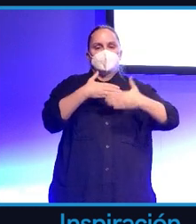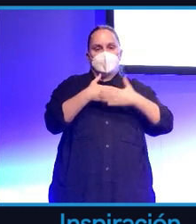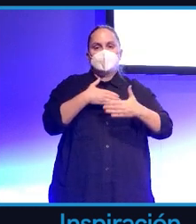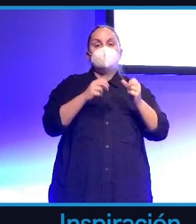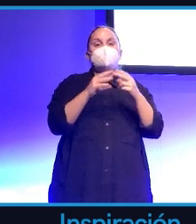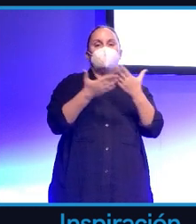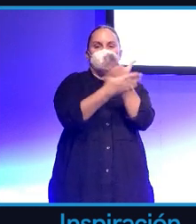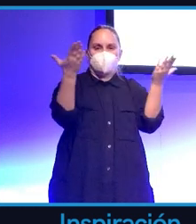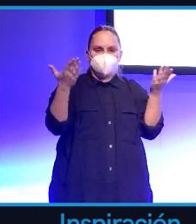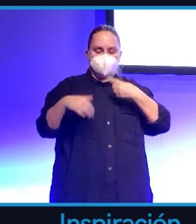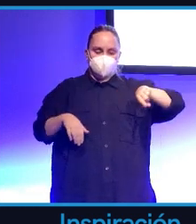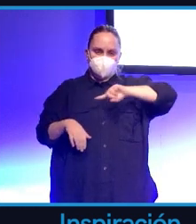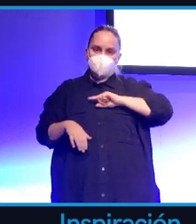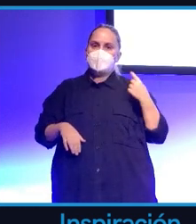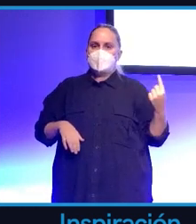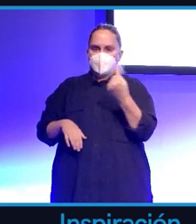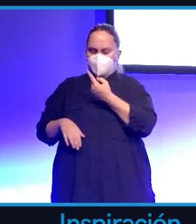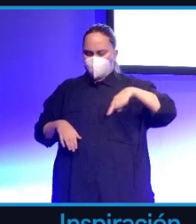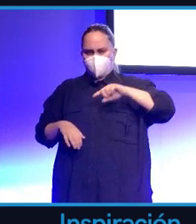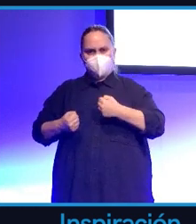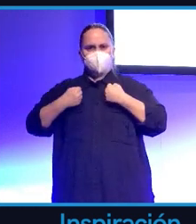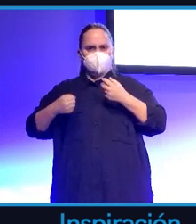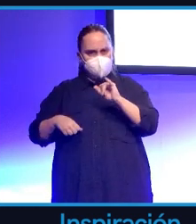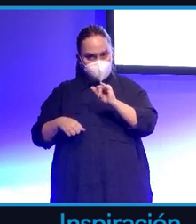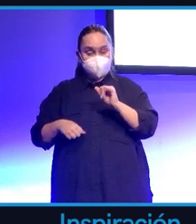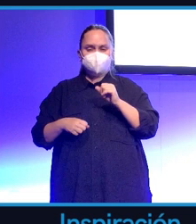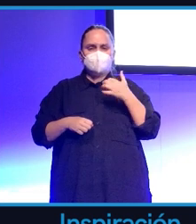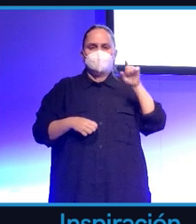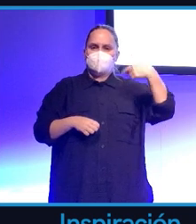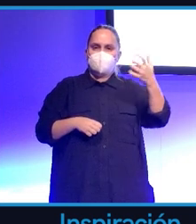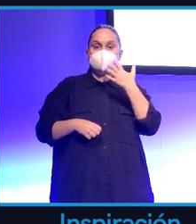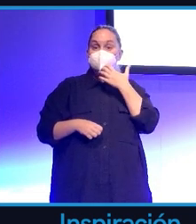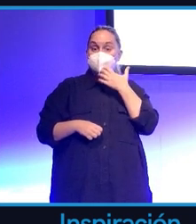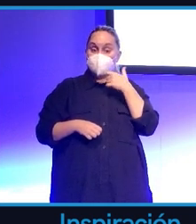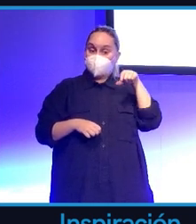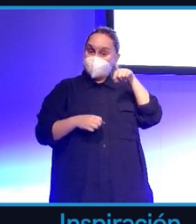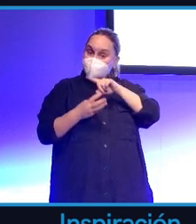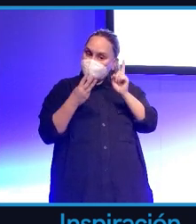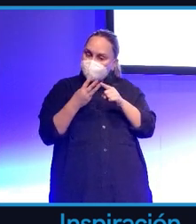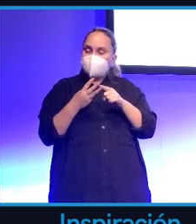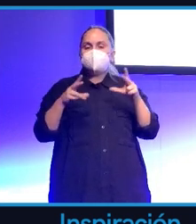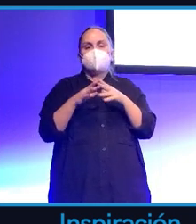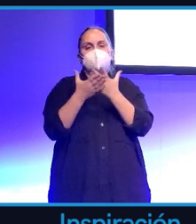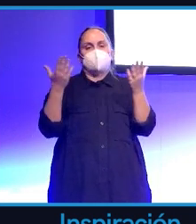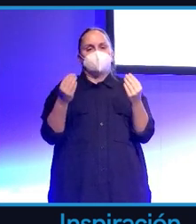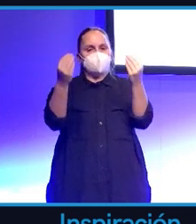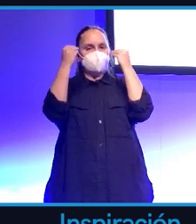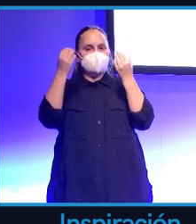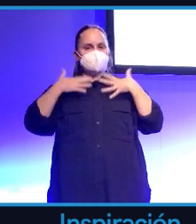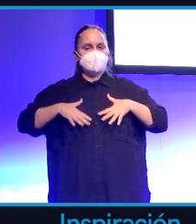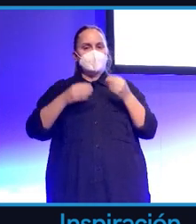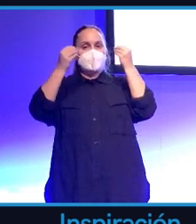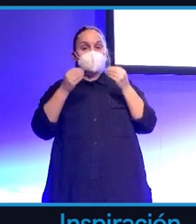como sociedad. Y pondré ejemplo, tenemos mucha fuerza. Y para ello necesitamos una sociedad formada, que conozcan estos